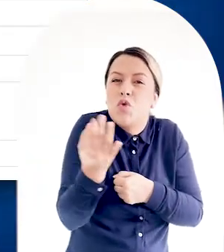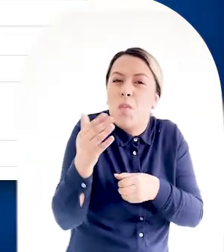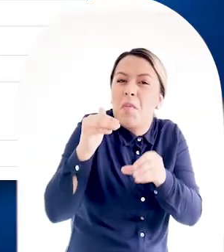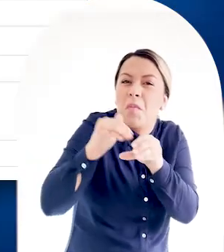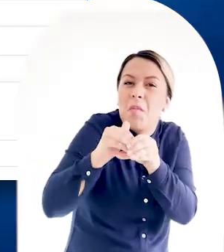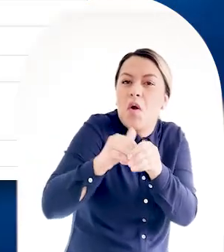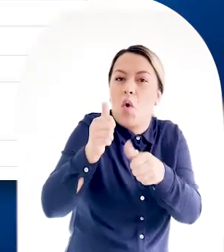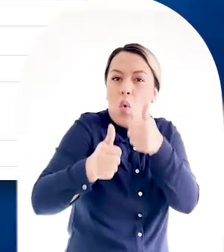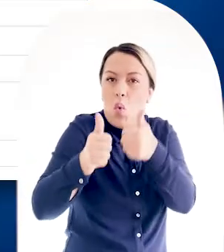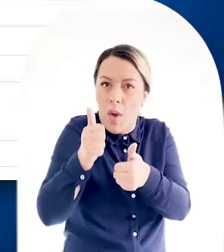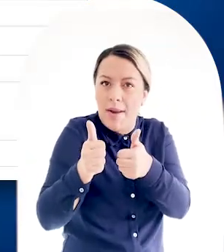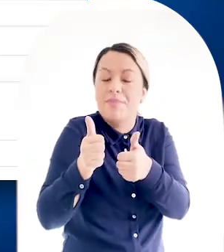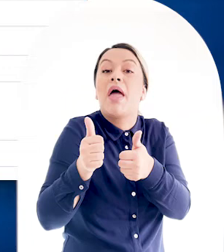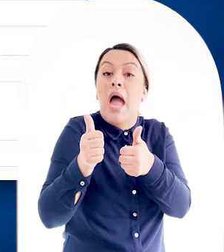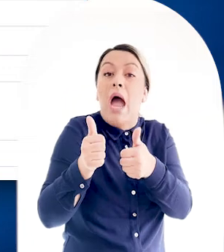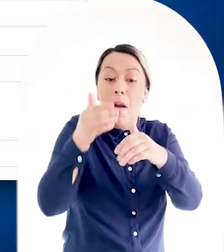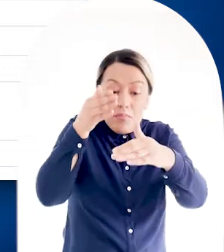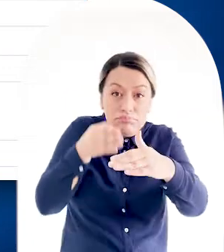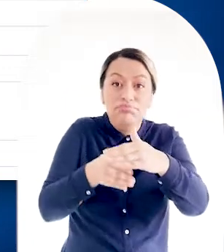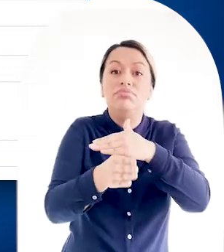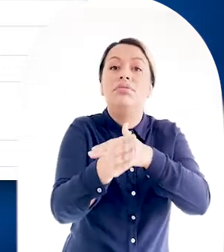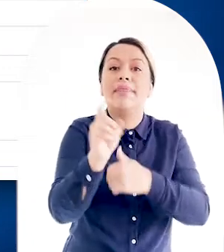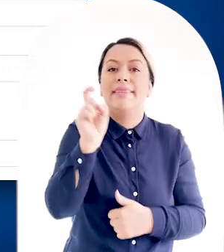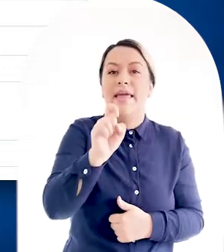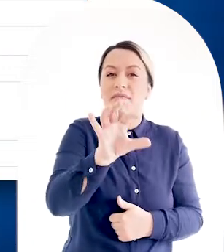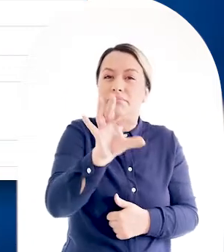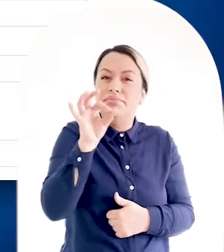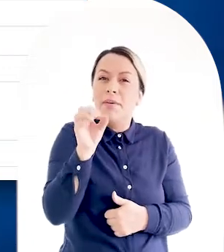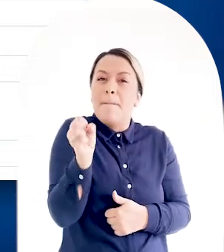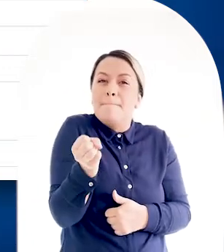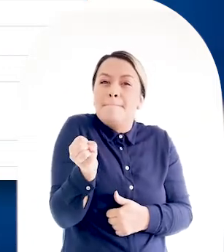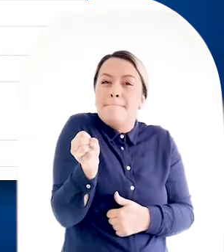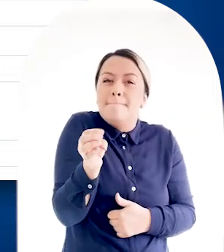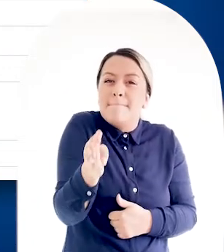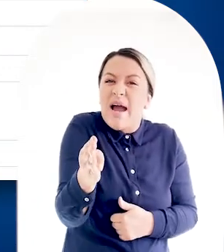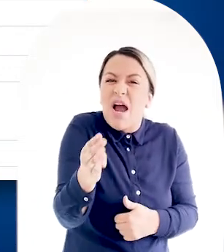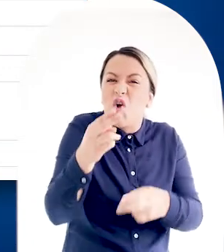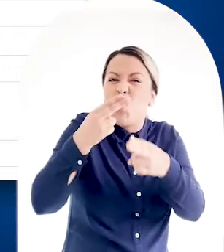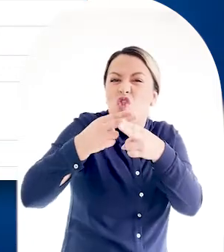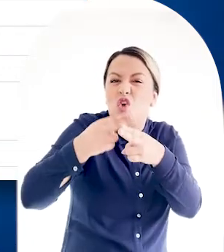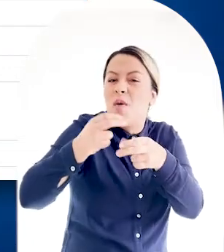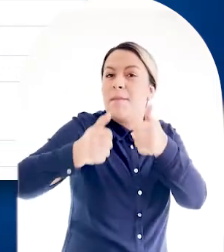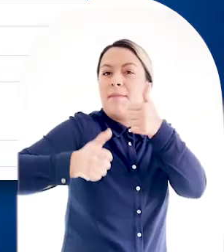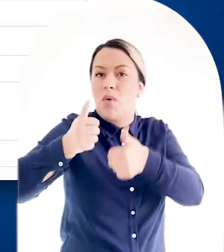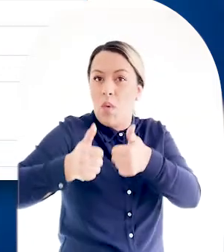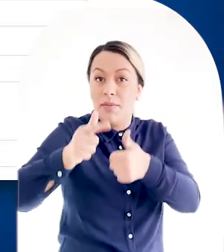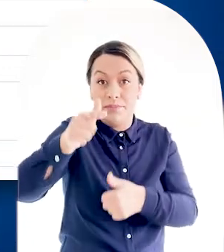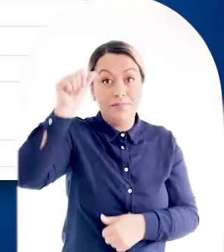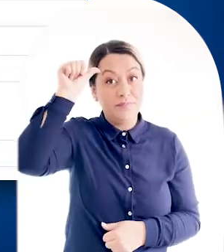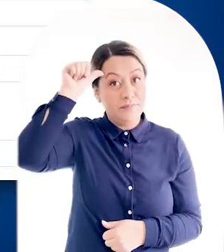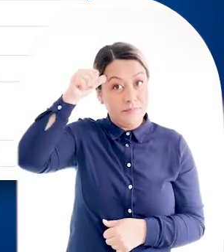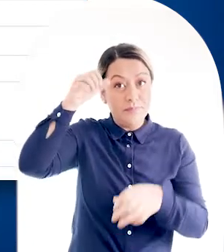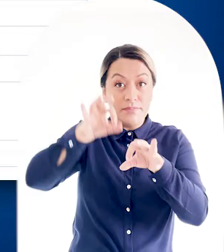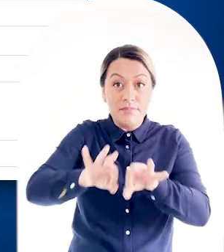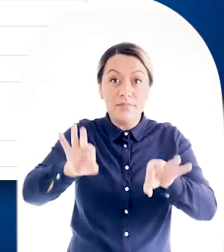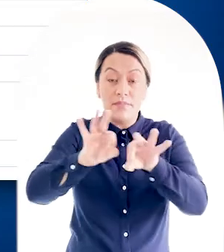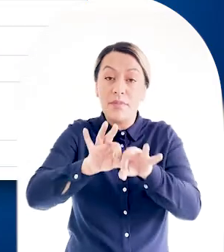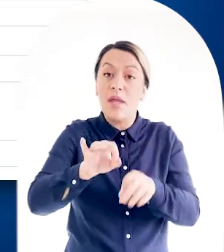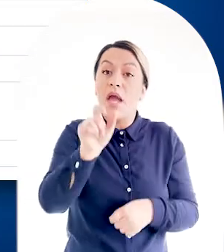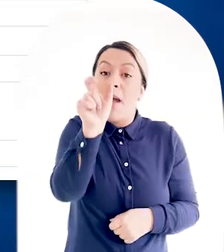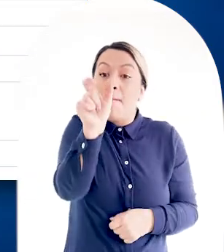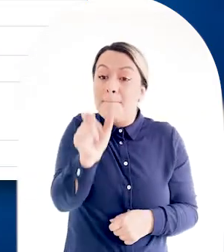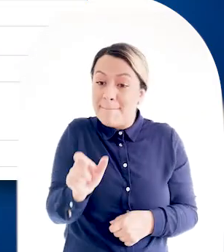elegimos el banco al que queremos enviar el dinero. Es importante recordar, cuando ingresamos a Terceros,